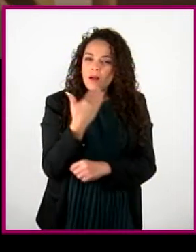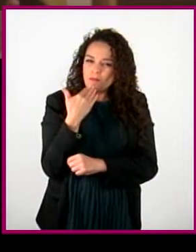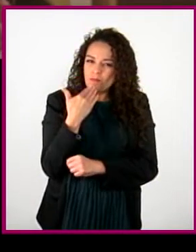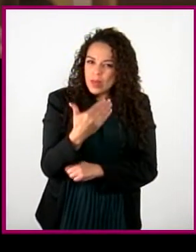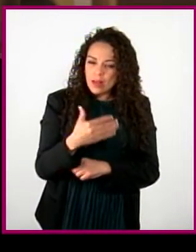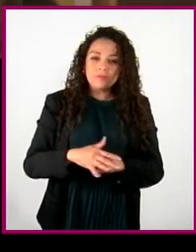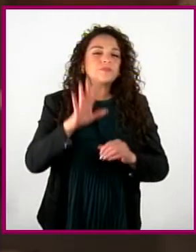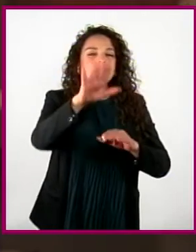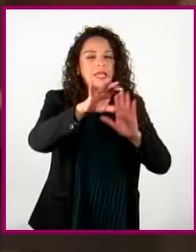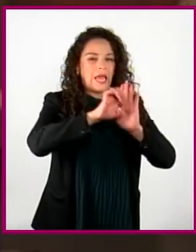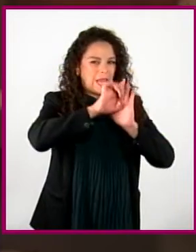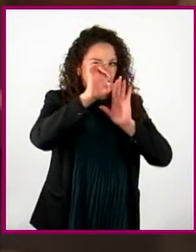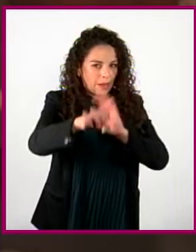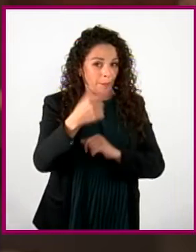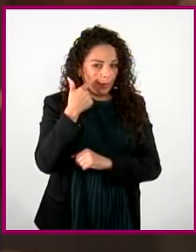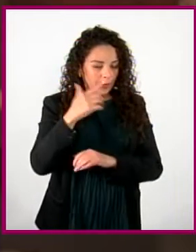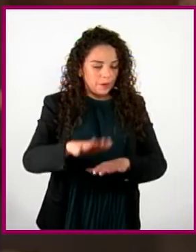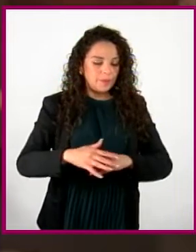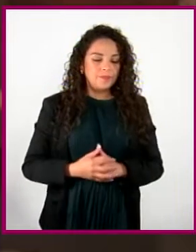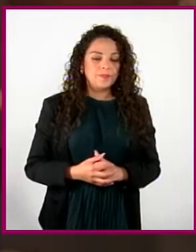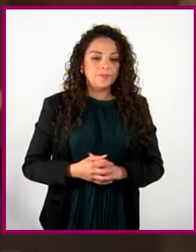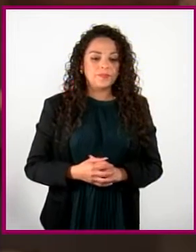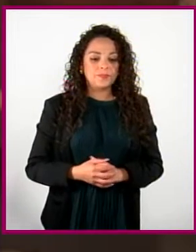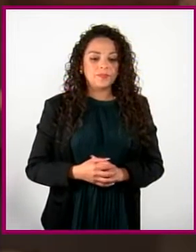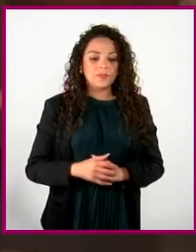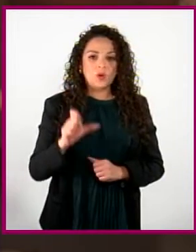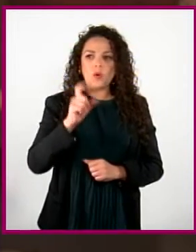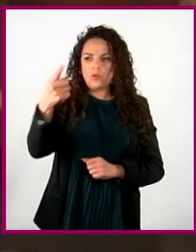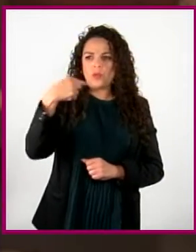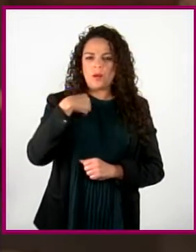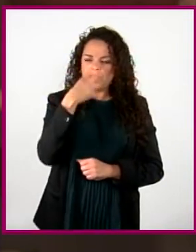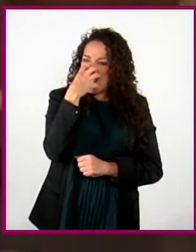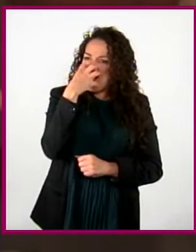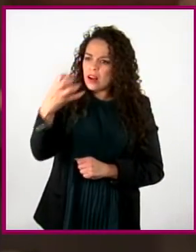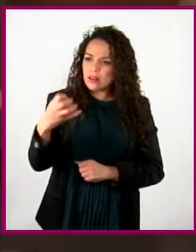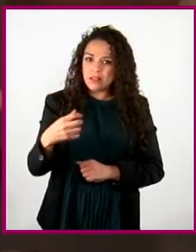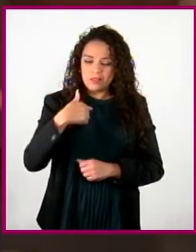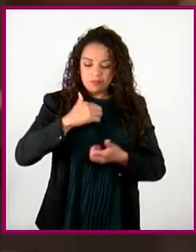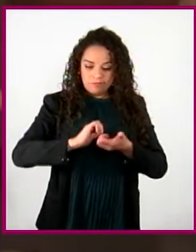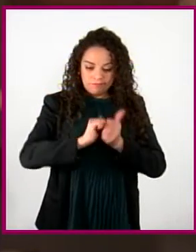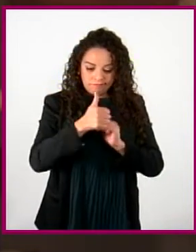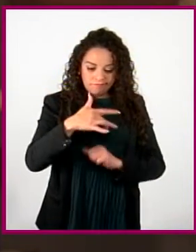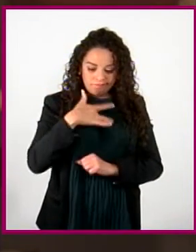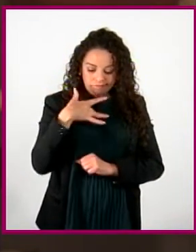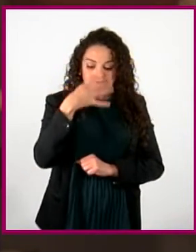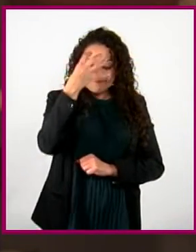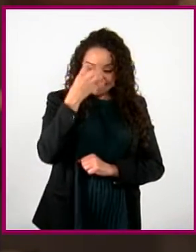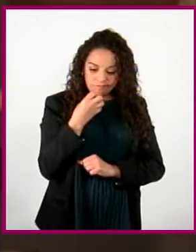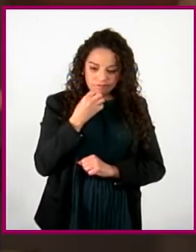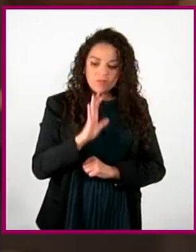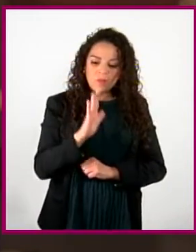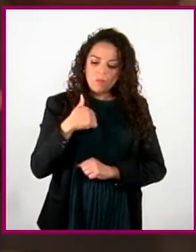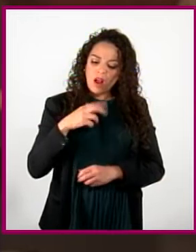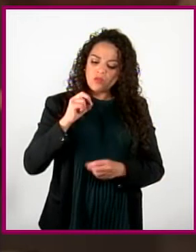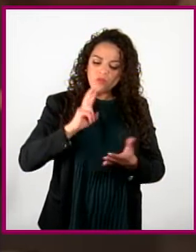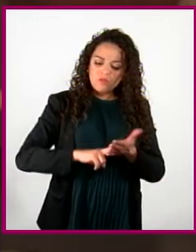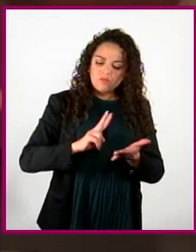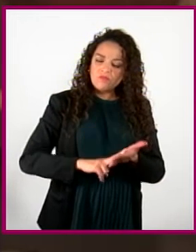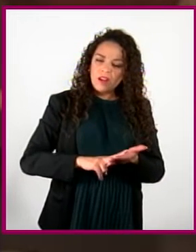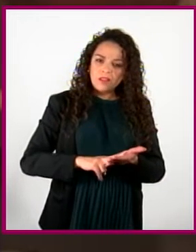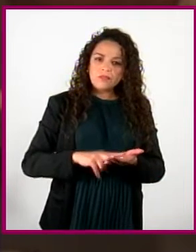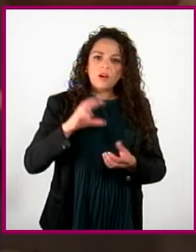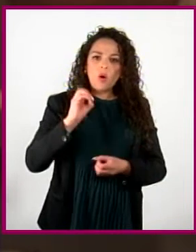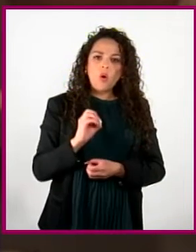Va un ejemplo. Cuando tú me gritas, yo me siento triste y poco valorado. O cuando tú no me